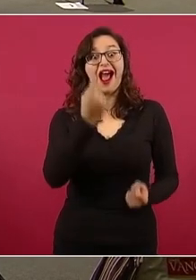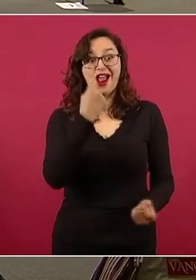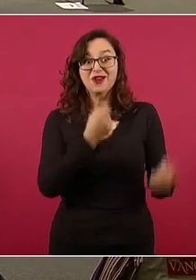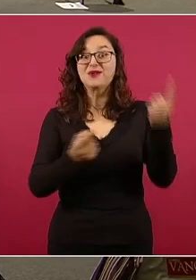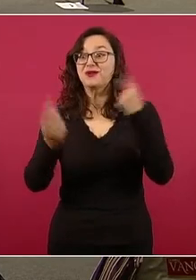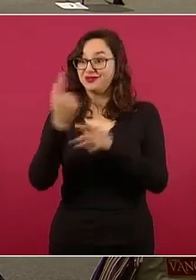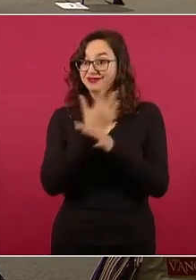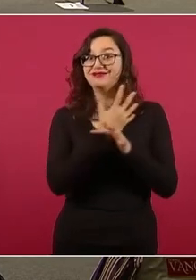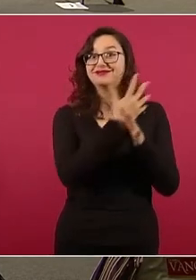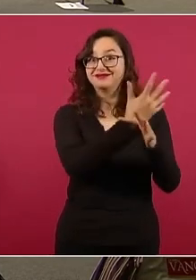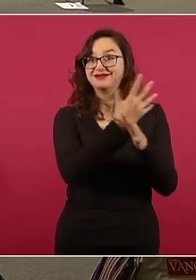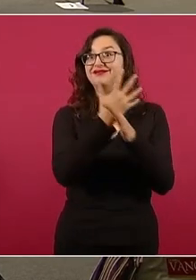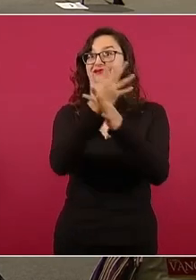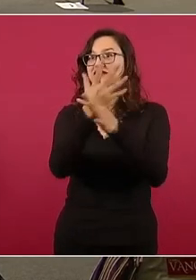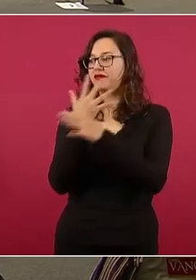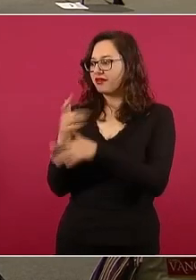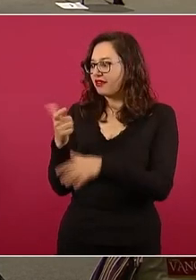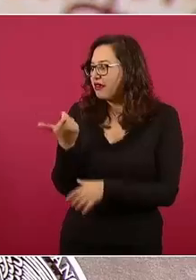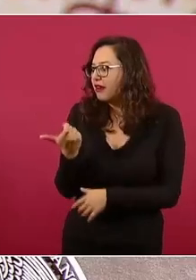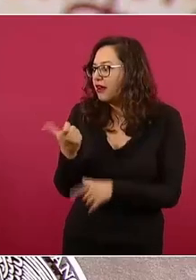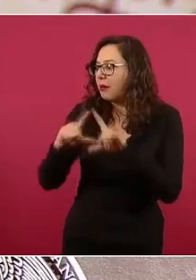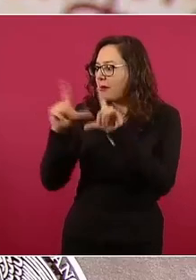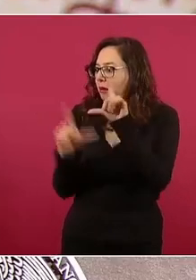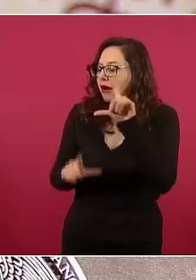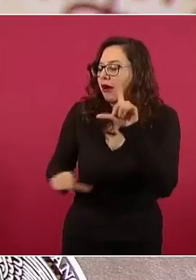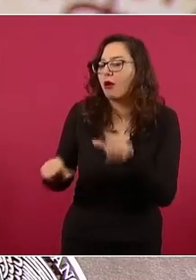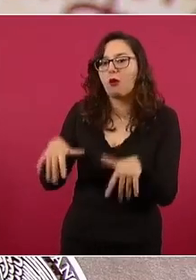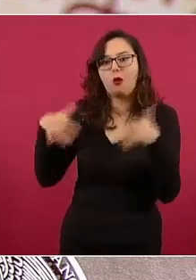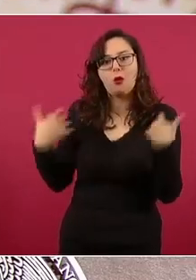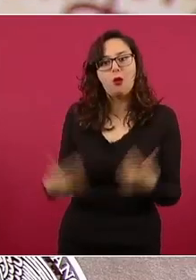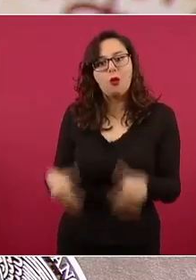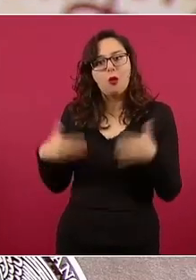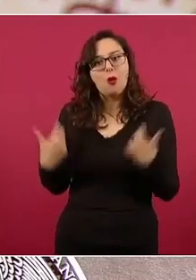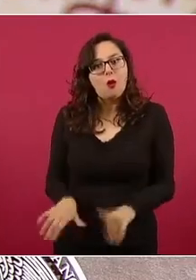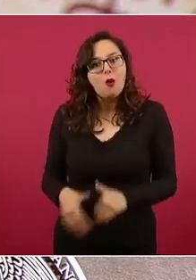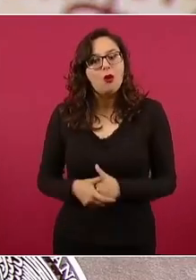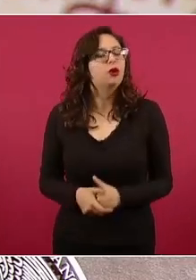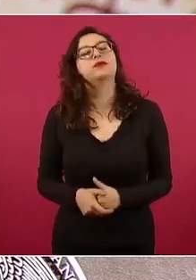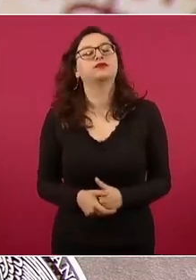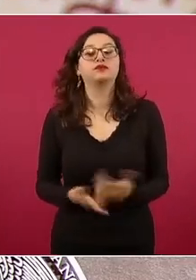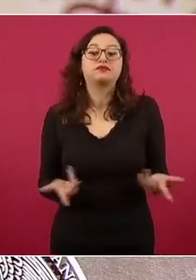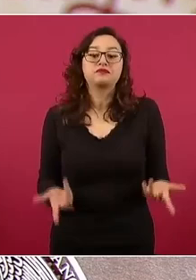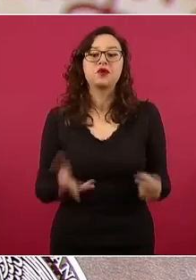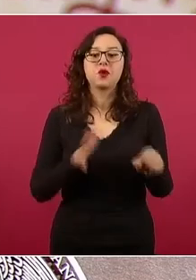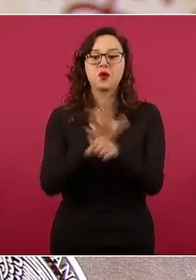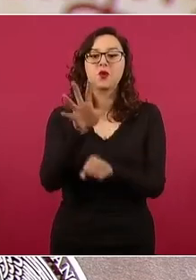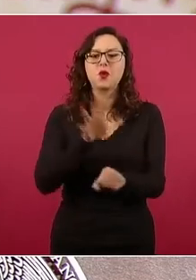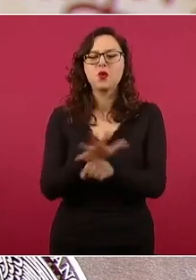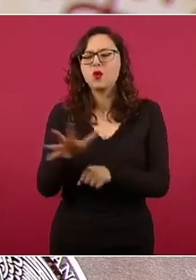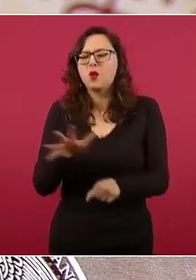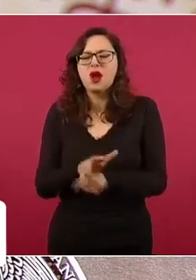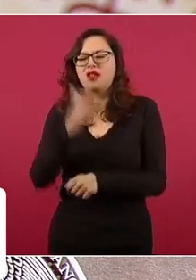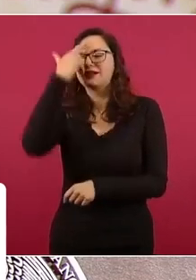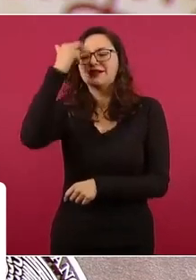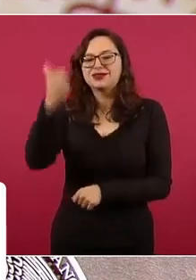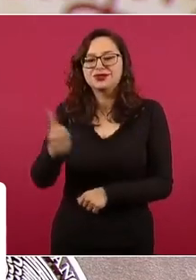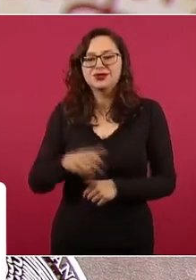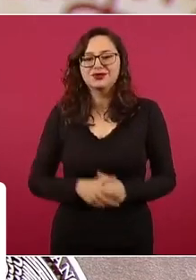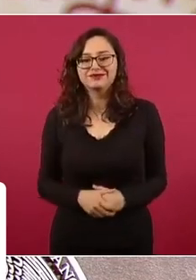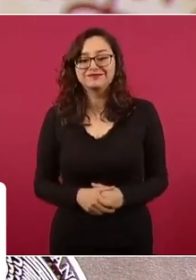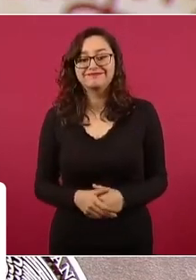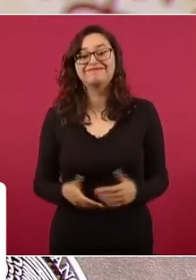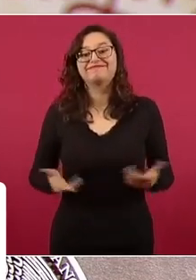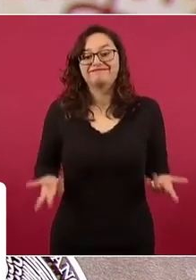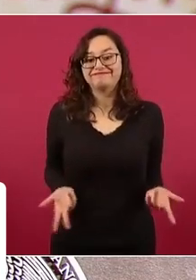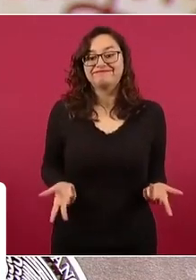fortaleza proviene de factores bastante típicos. Una política fiscal estricta y aumentos a las